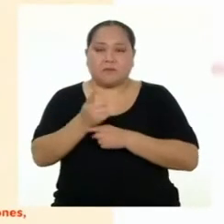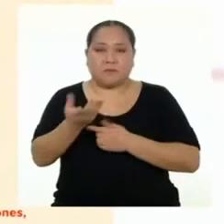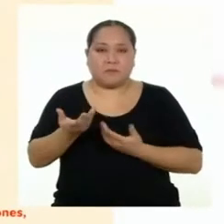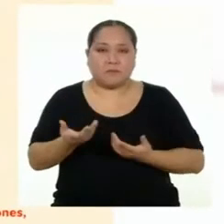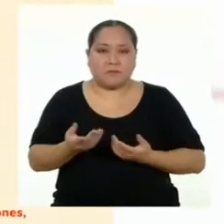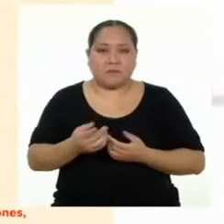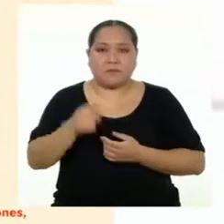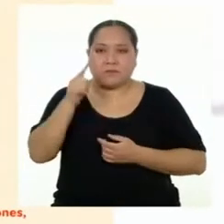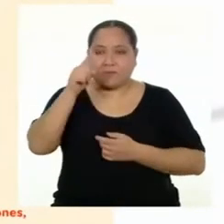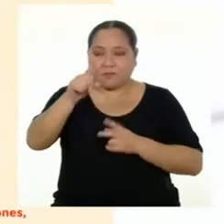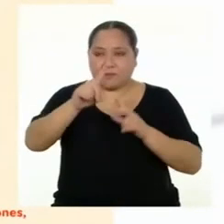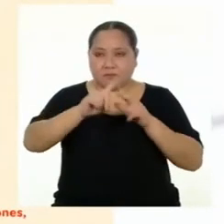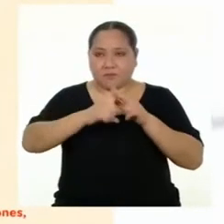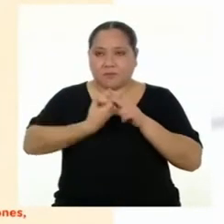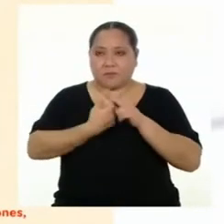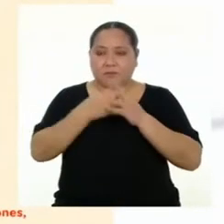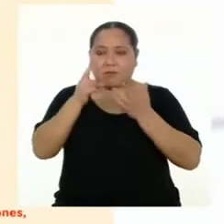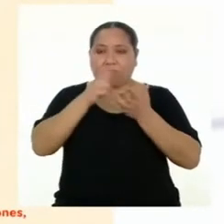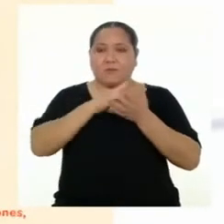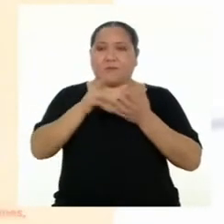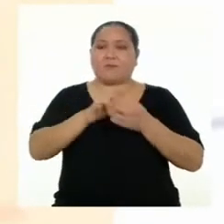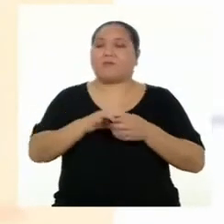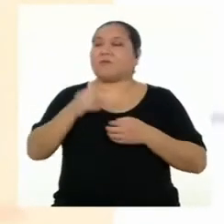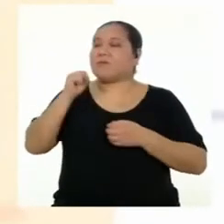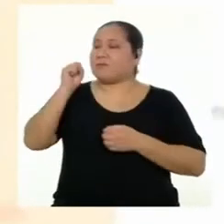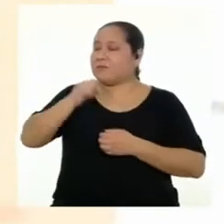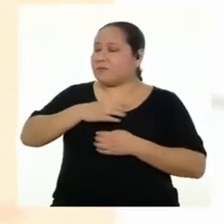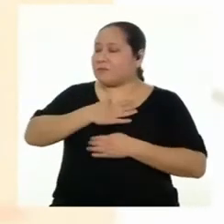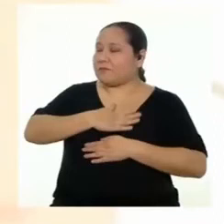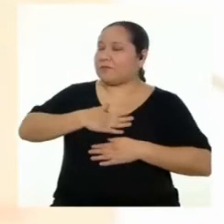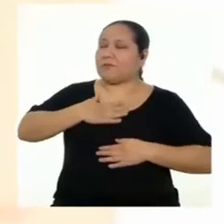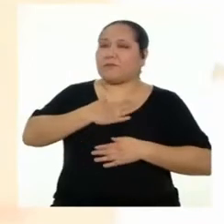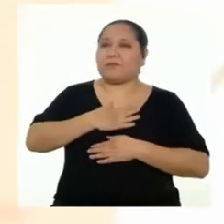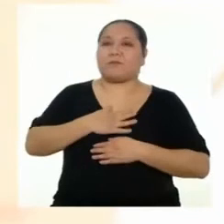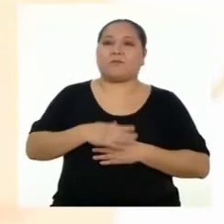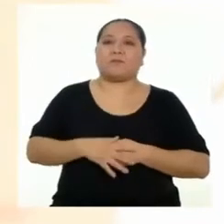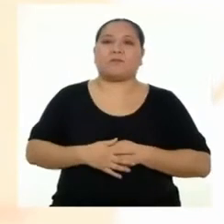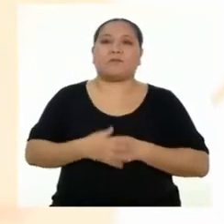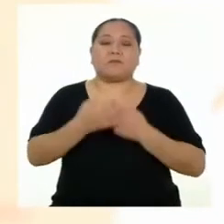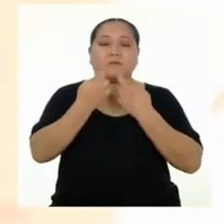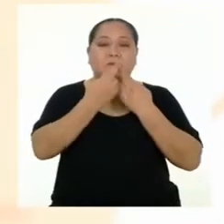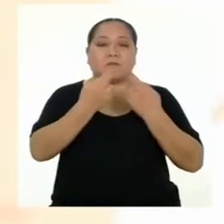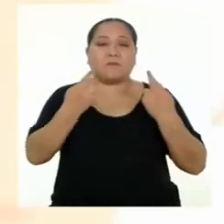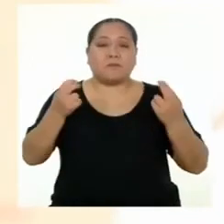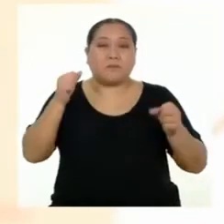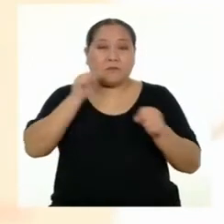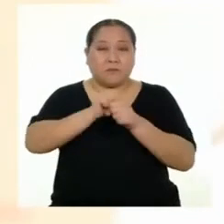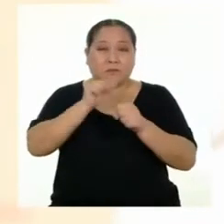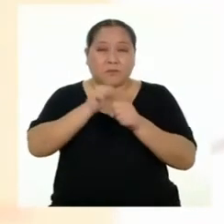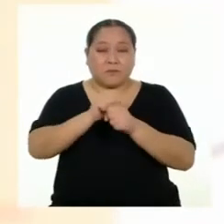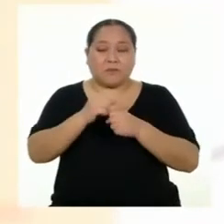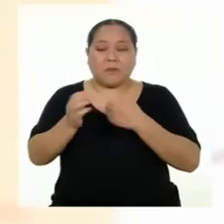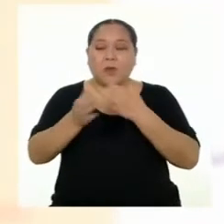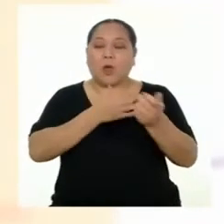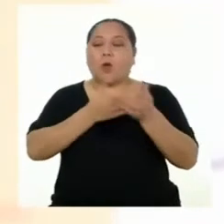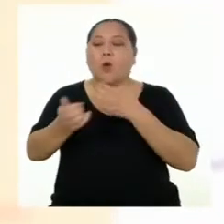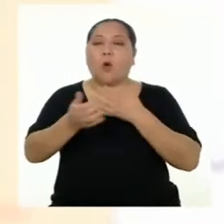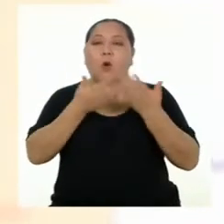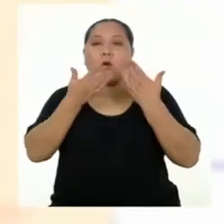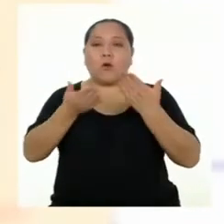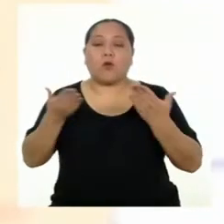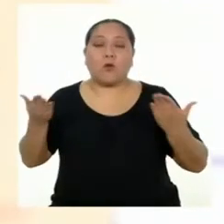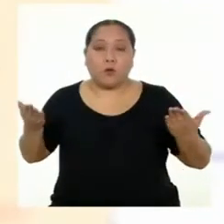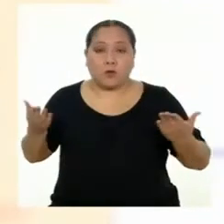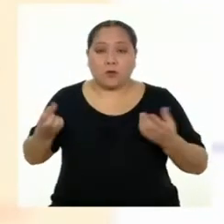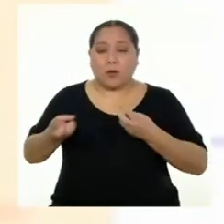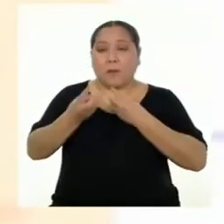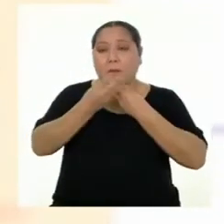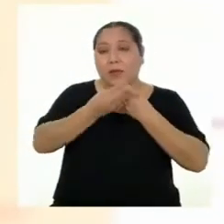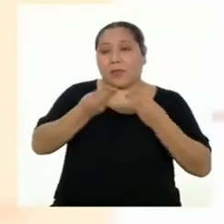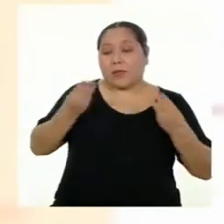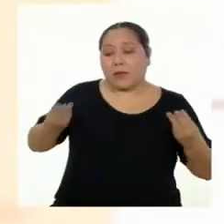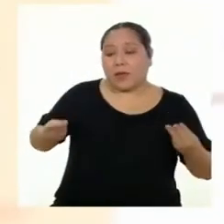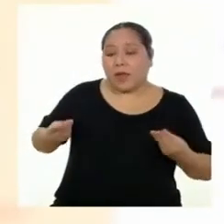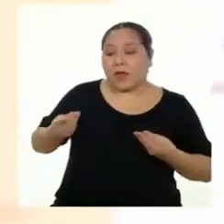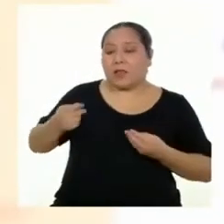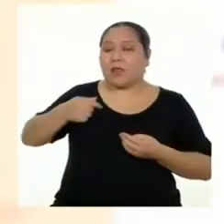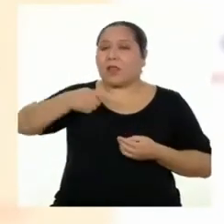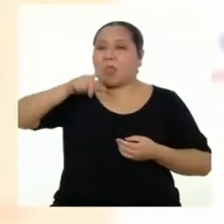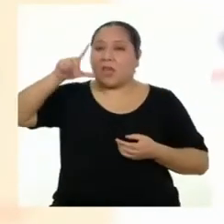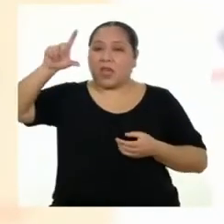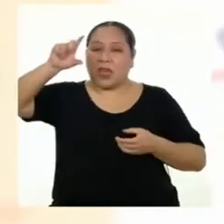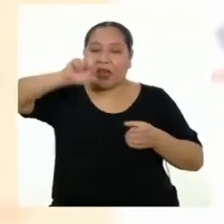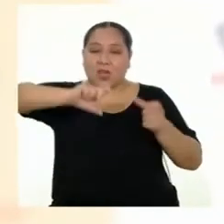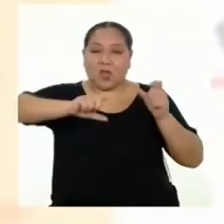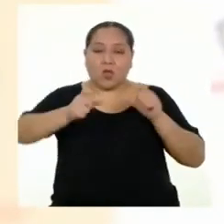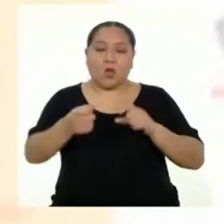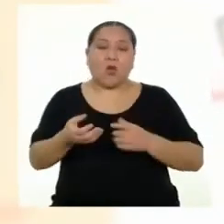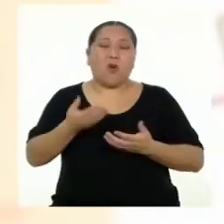¿Te parece si lees el primer párrafo? Con todo gusto. Residuo sólido es cualquier objeto, material, sustancia